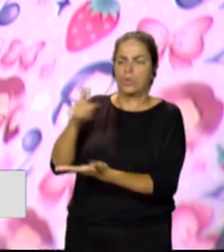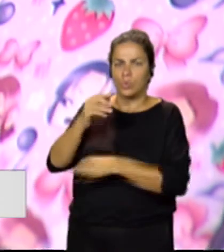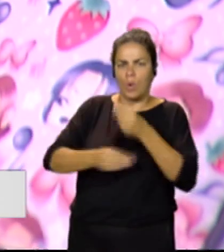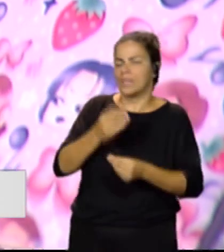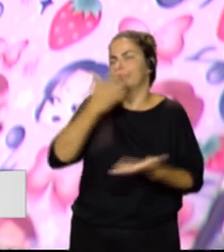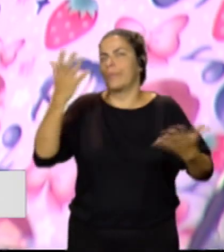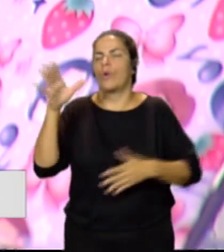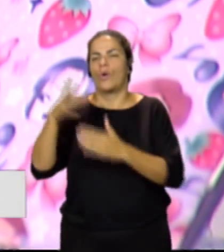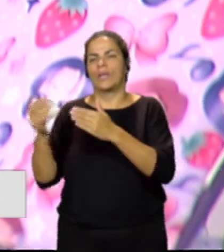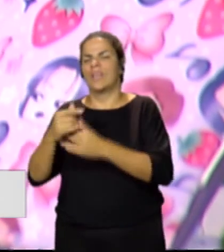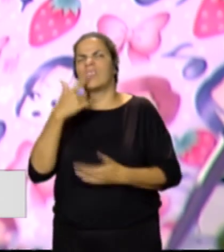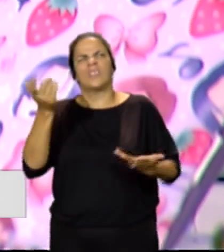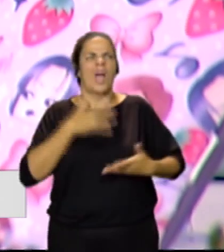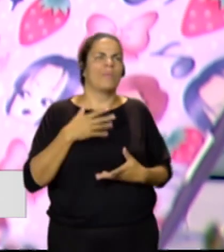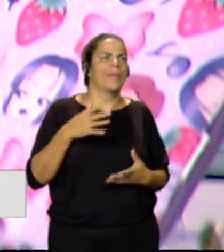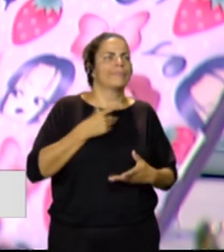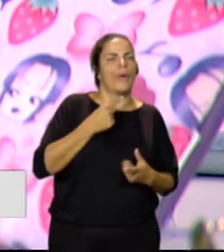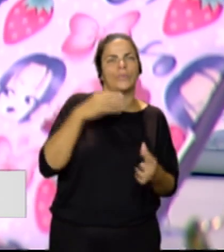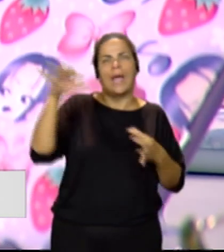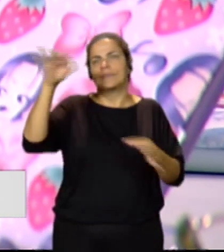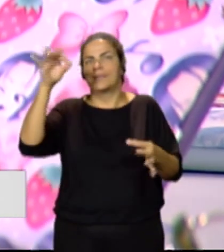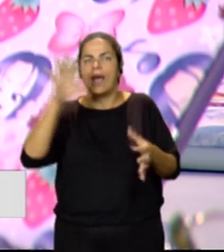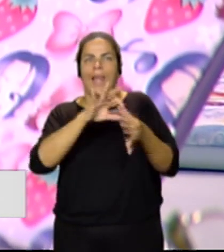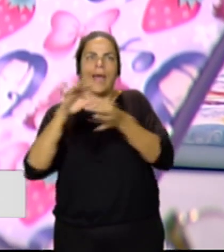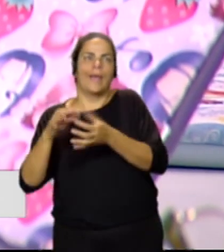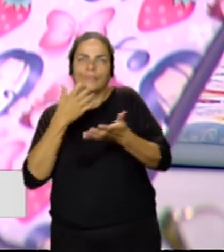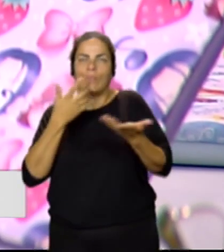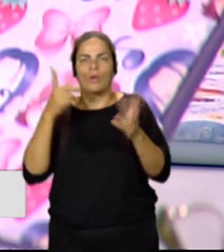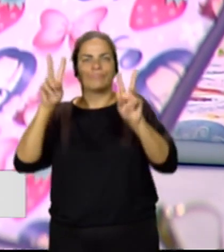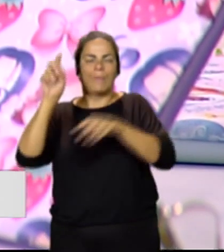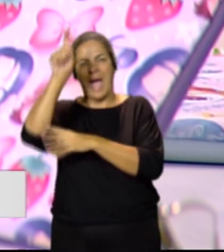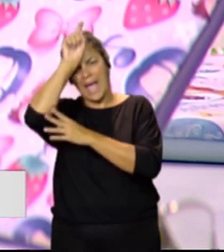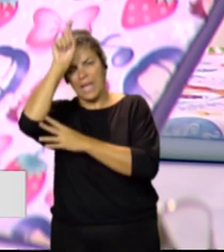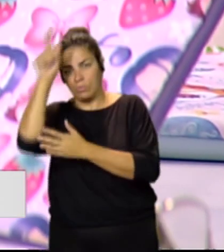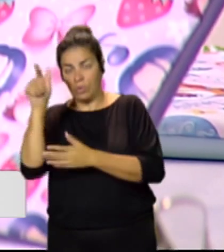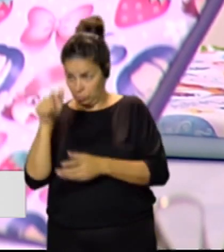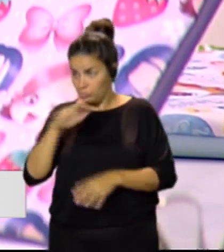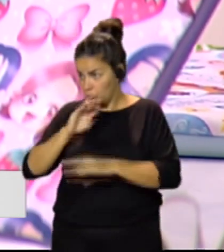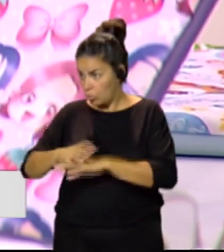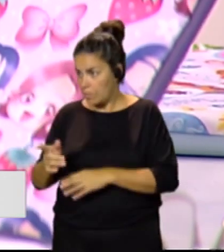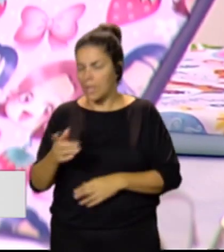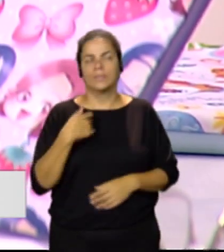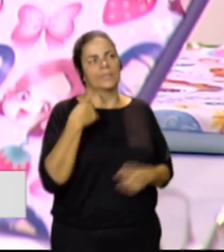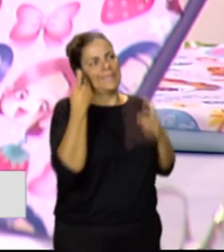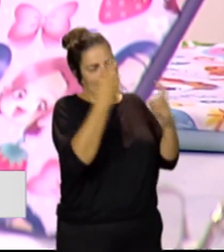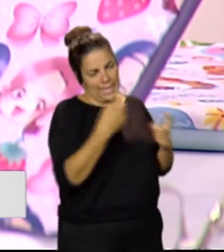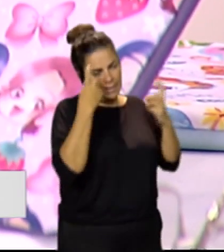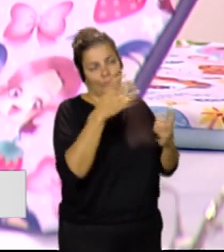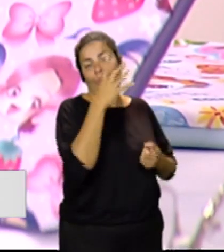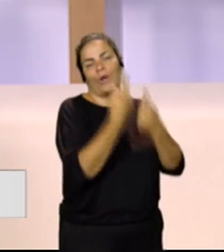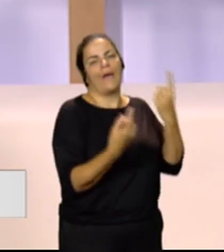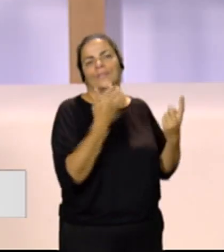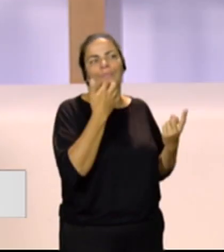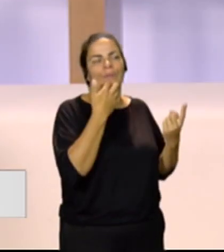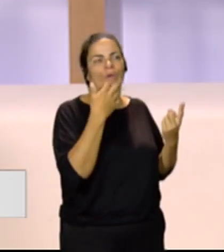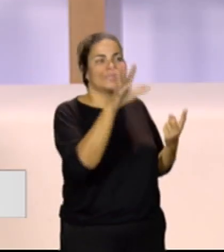oye, es a me gusta la tela, pues no sé, relacionada con el mundo egipcio. Vale, lo intento. No siempre es fácil conseguir telas